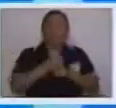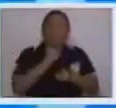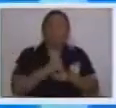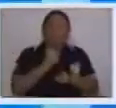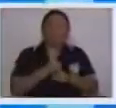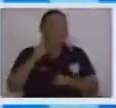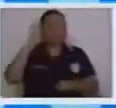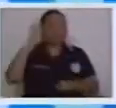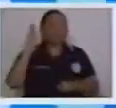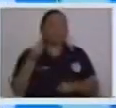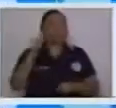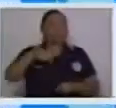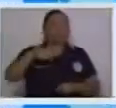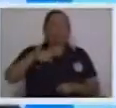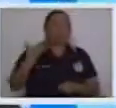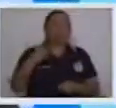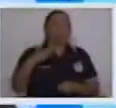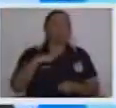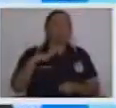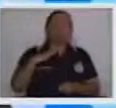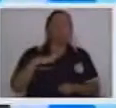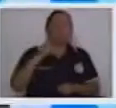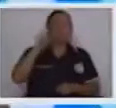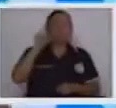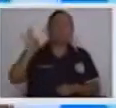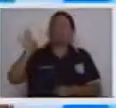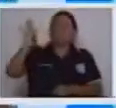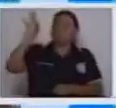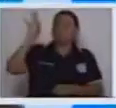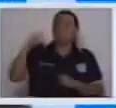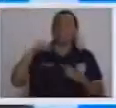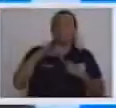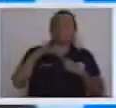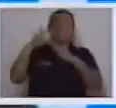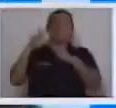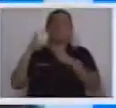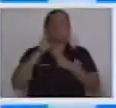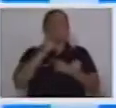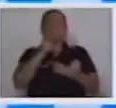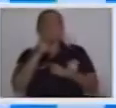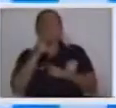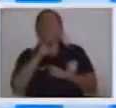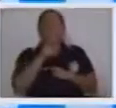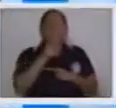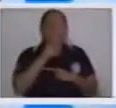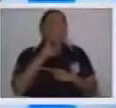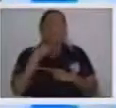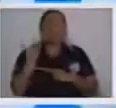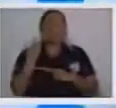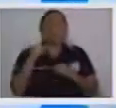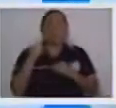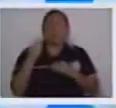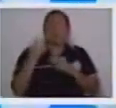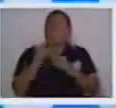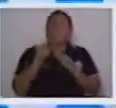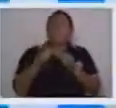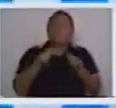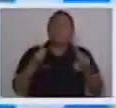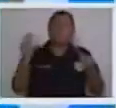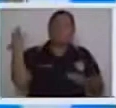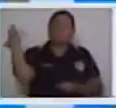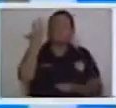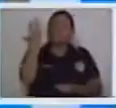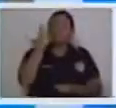Exactamente, porque hoy tenemos un invitado muy especial. Sí, alguien muy, muy, muy